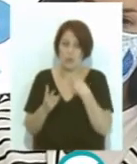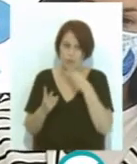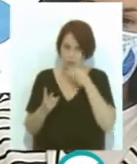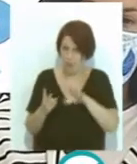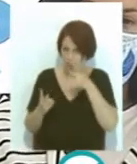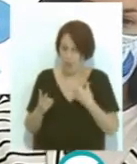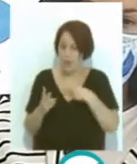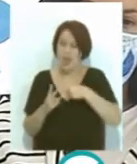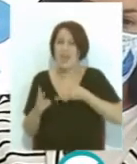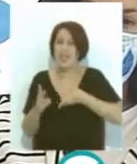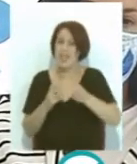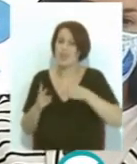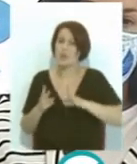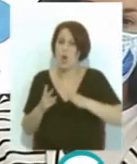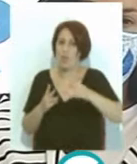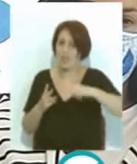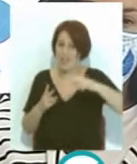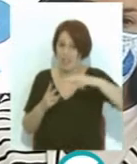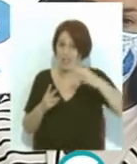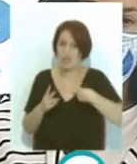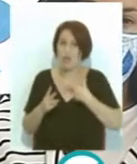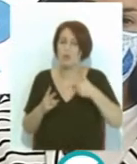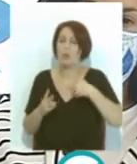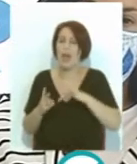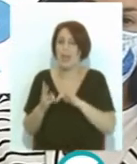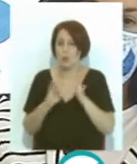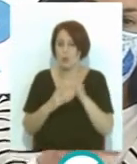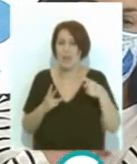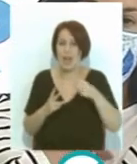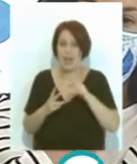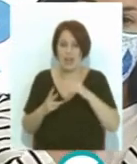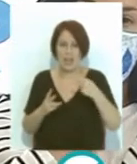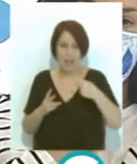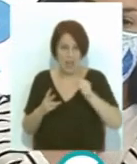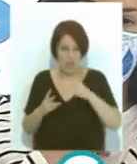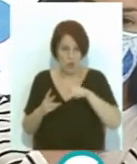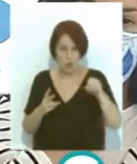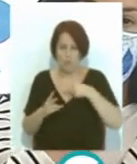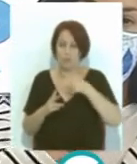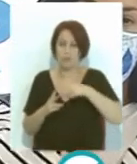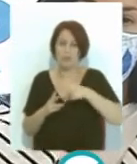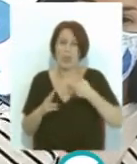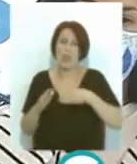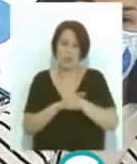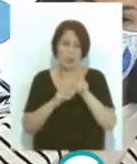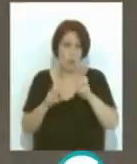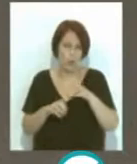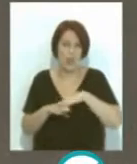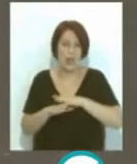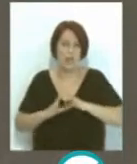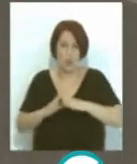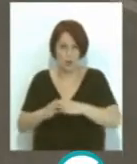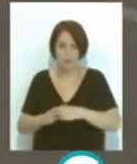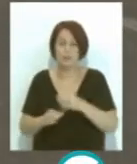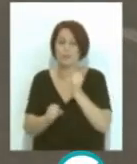del acceso a Navantia Jesús Gargallo las futuras rotondas Jesús Gargallo y la otra a la altura del nuevo acceso al puerto Los